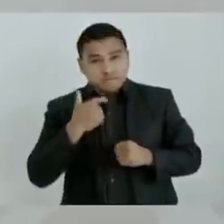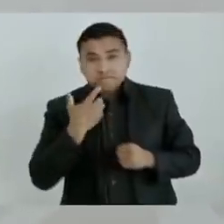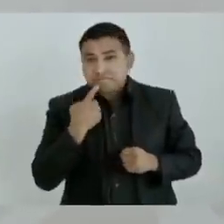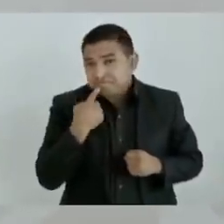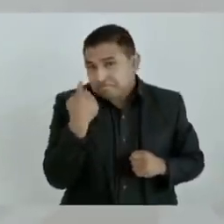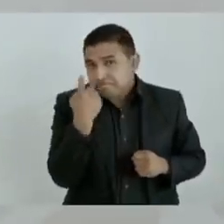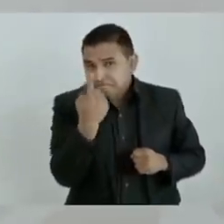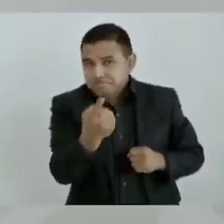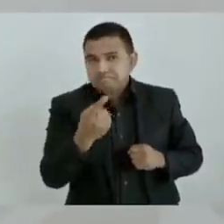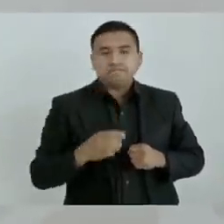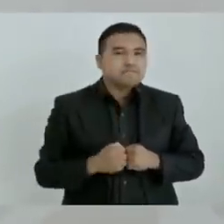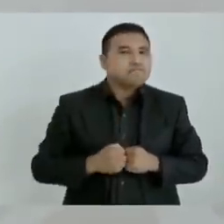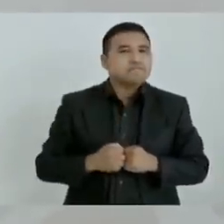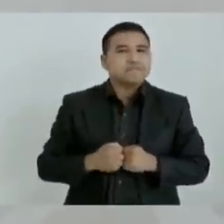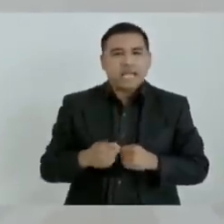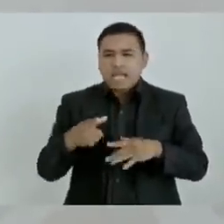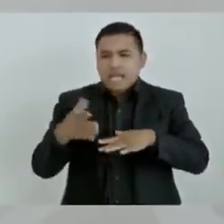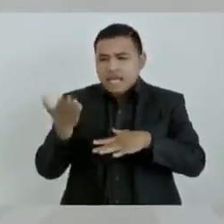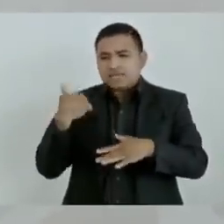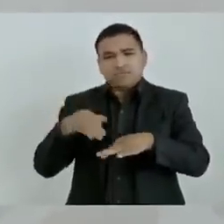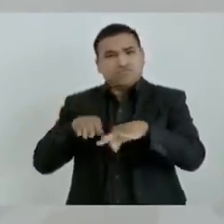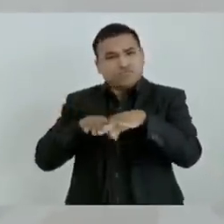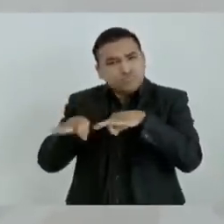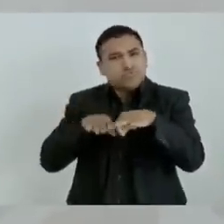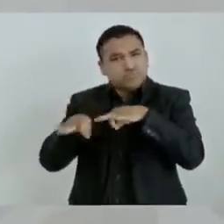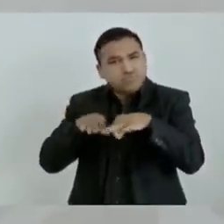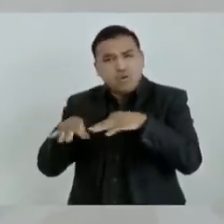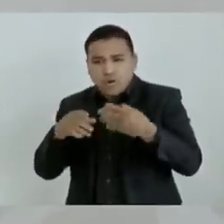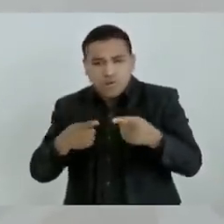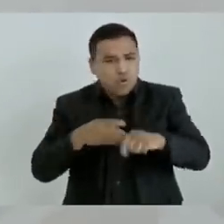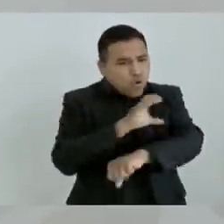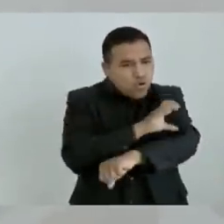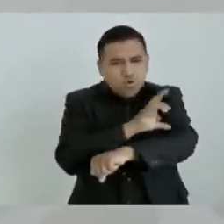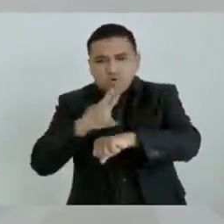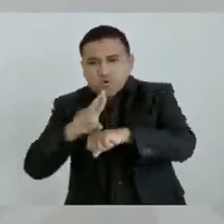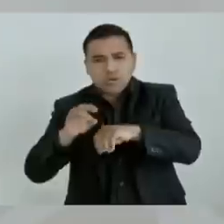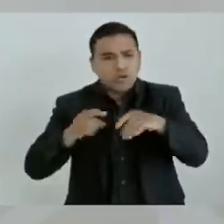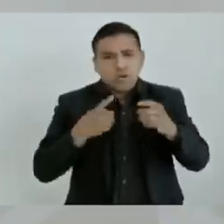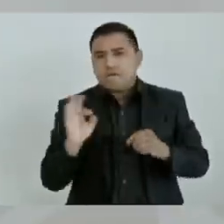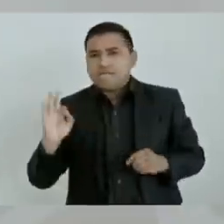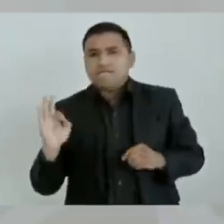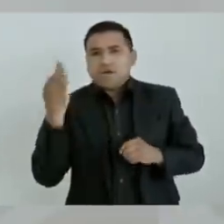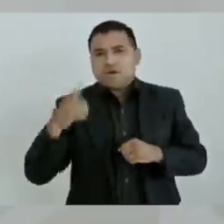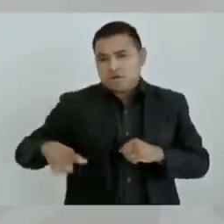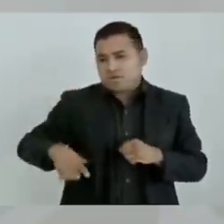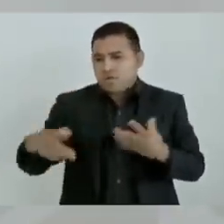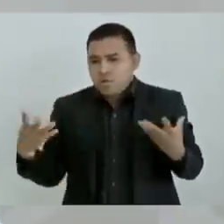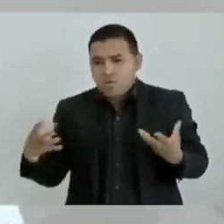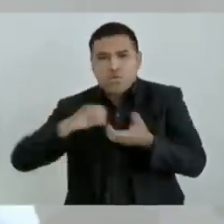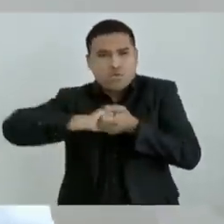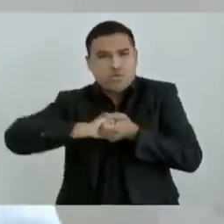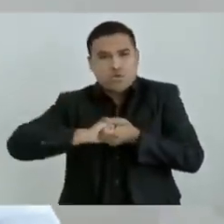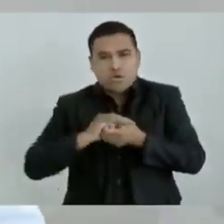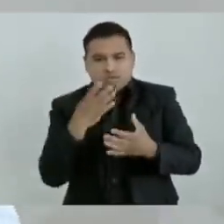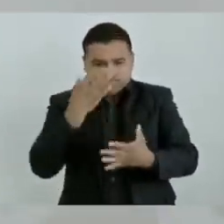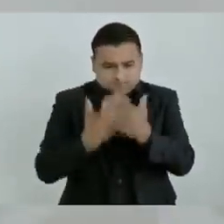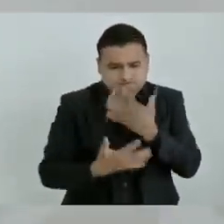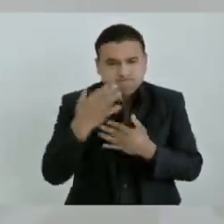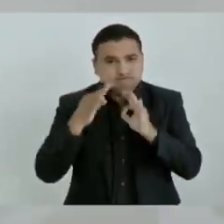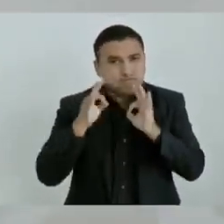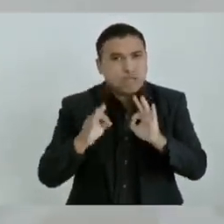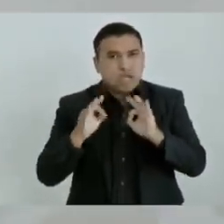comentarle que el trabajo que estamos haciendo de manera muy coordinada con el Gobierno Federal, de forma compactada